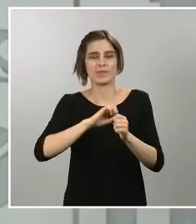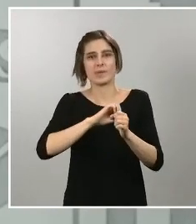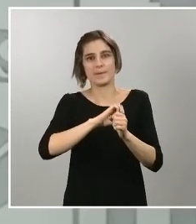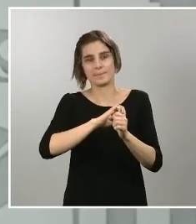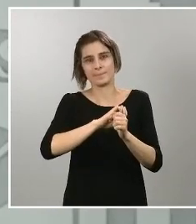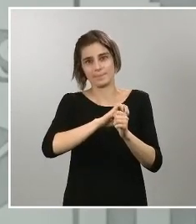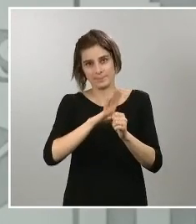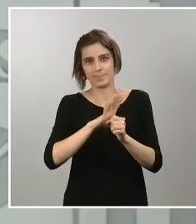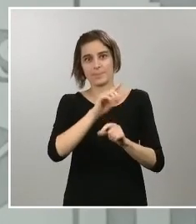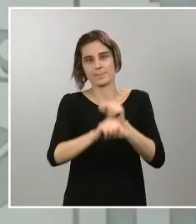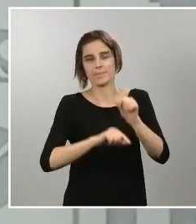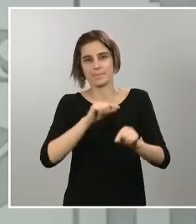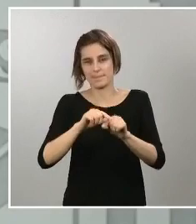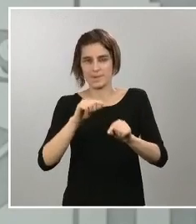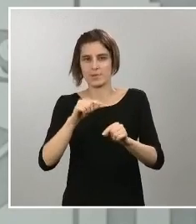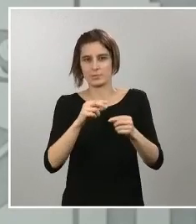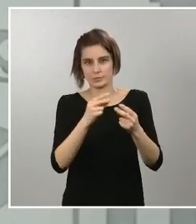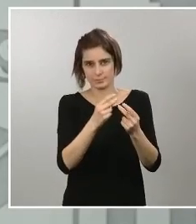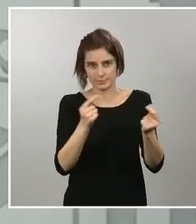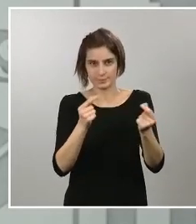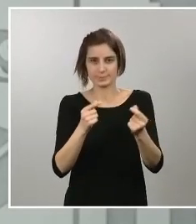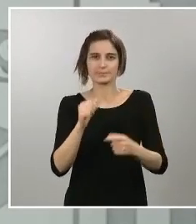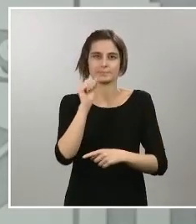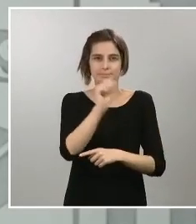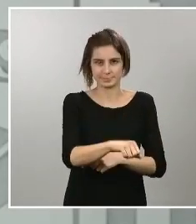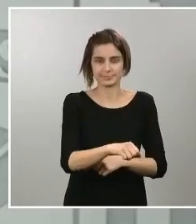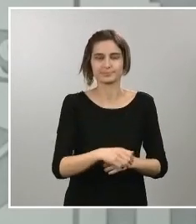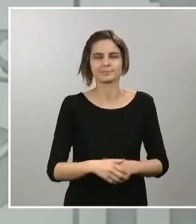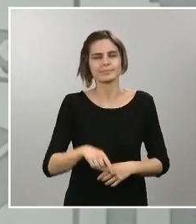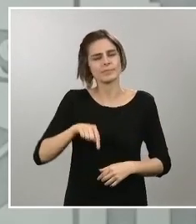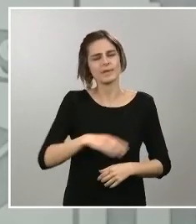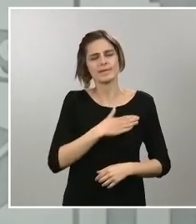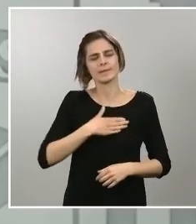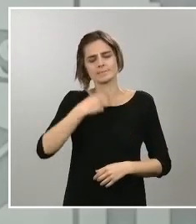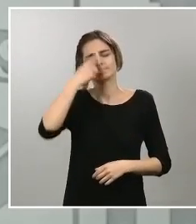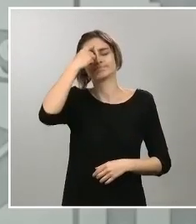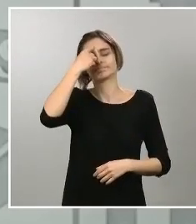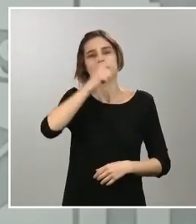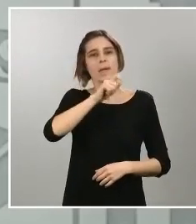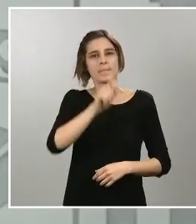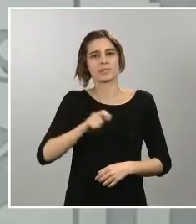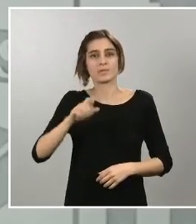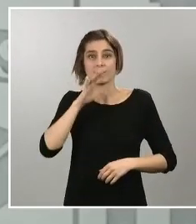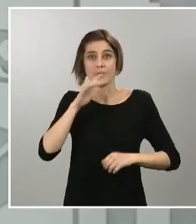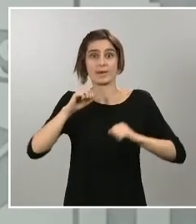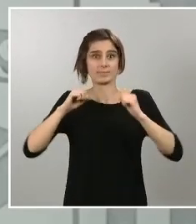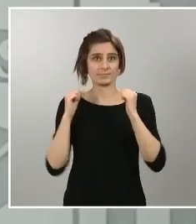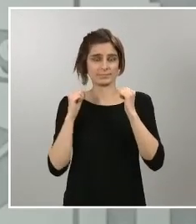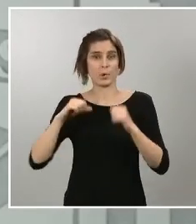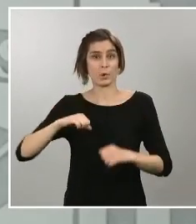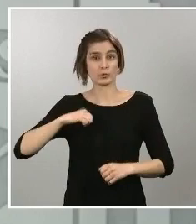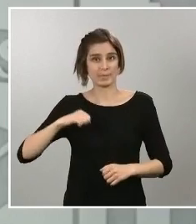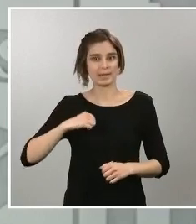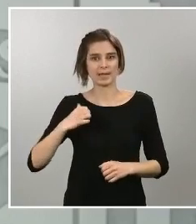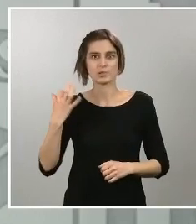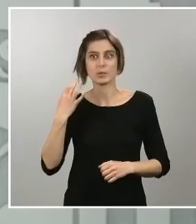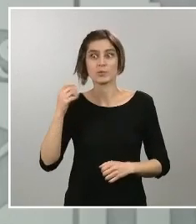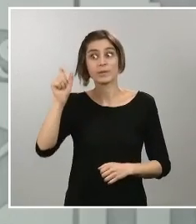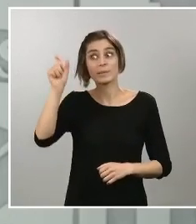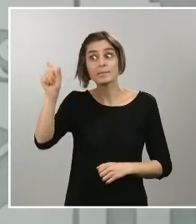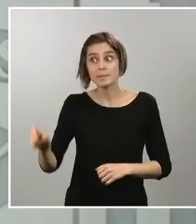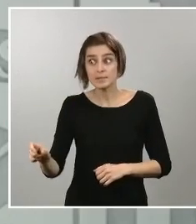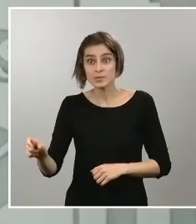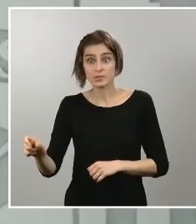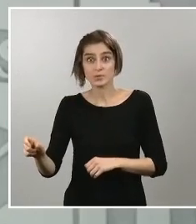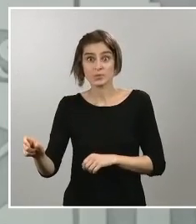de las personas que están en los hospitales, de aquellos que tienen un familiar que ha contraído el virus, que apenas pueden visitarlo